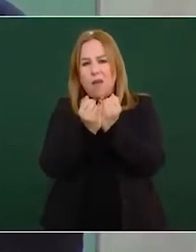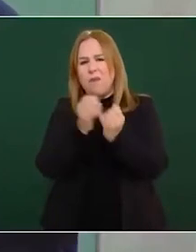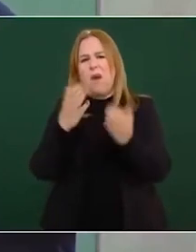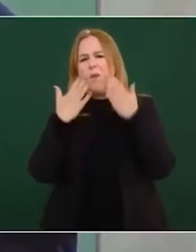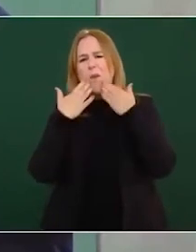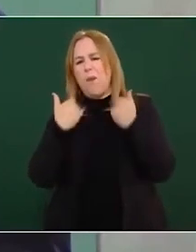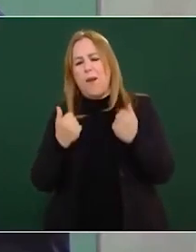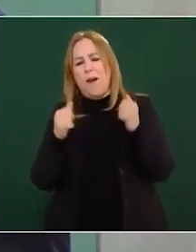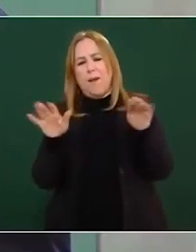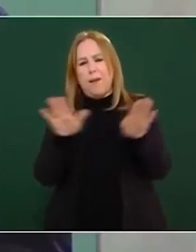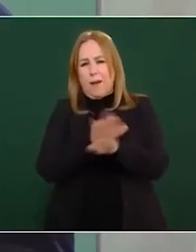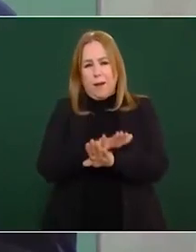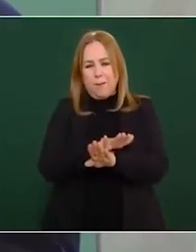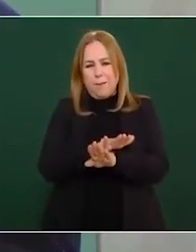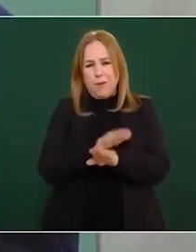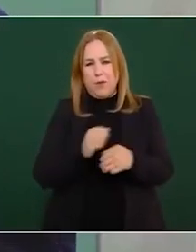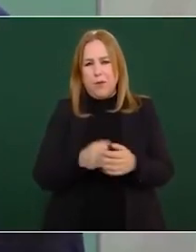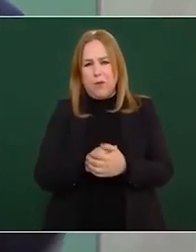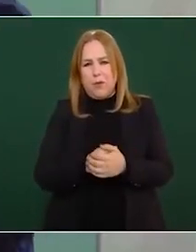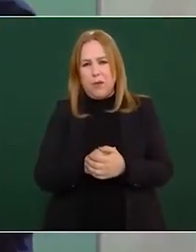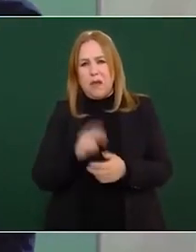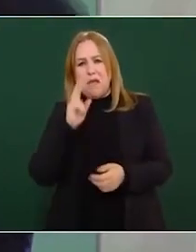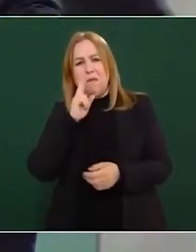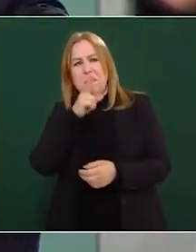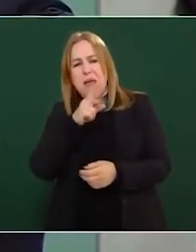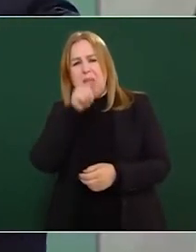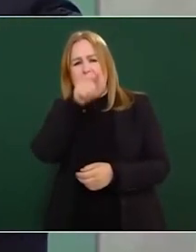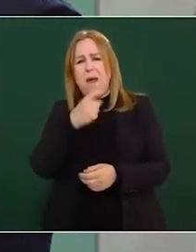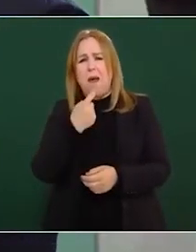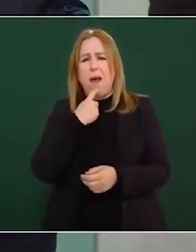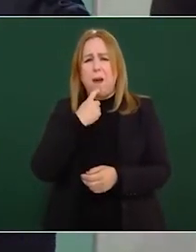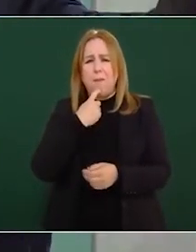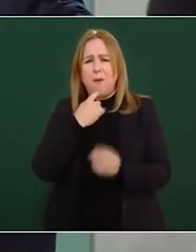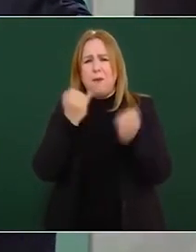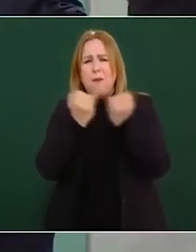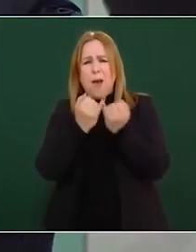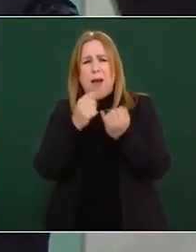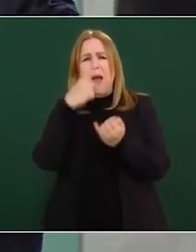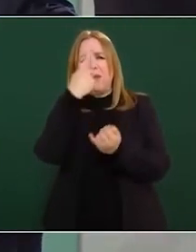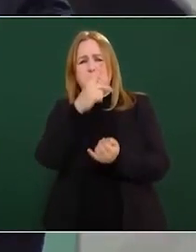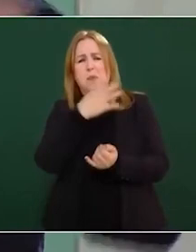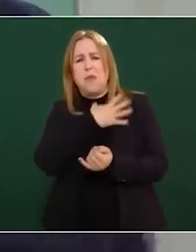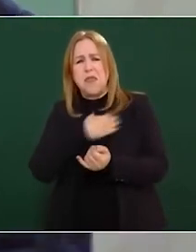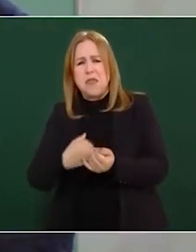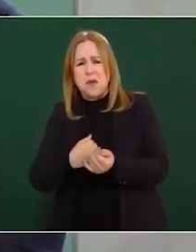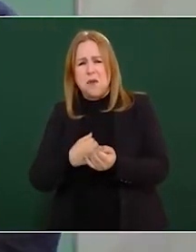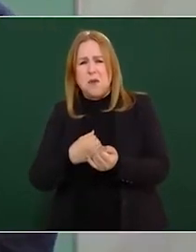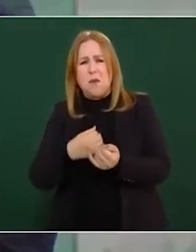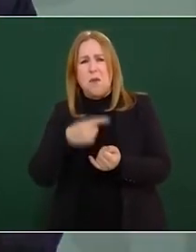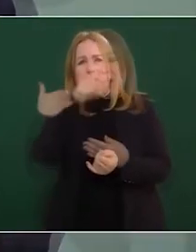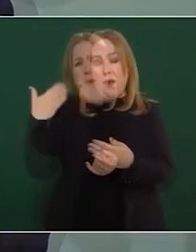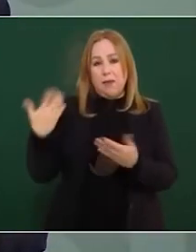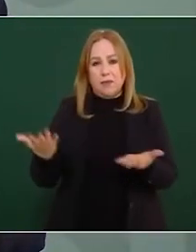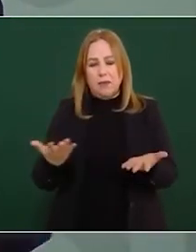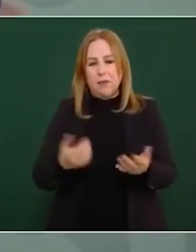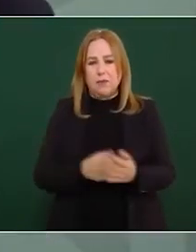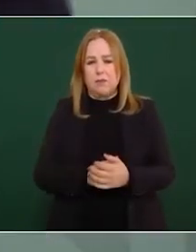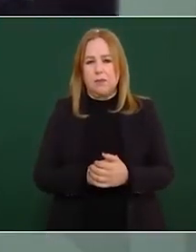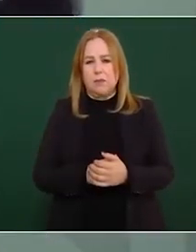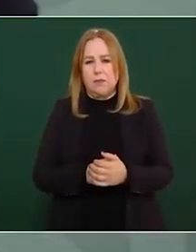si los hijos de Andrés Manuel son como los hijos de otros presidentes